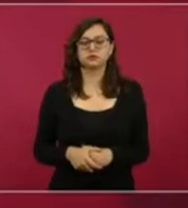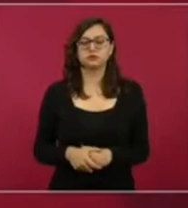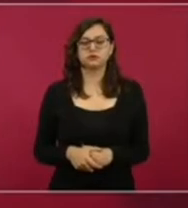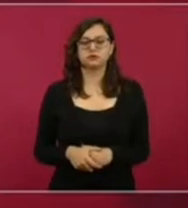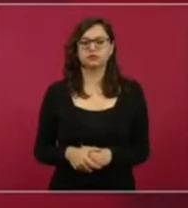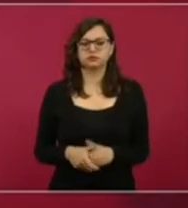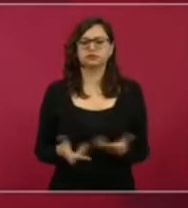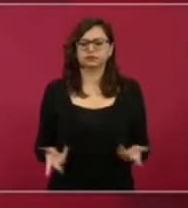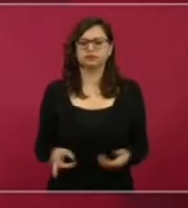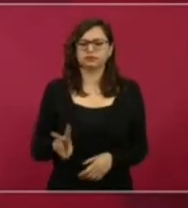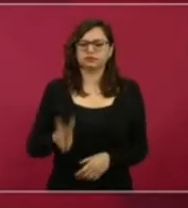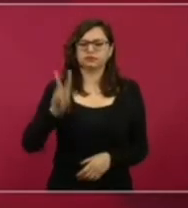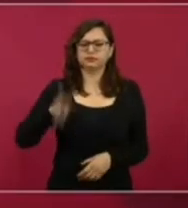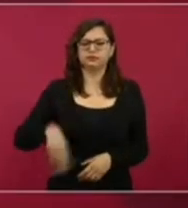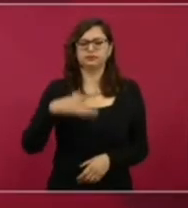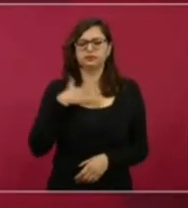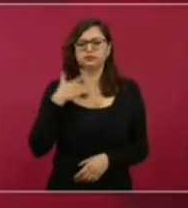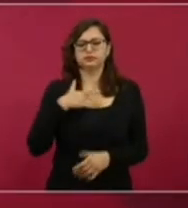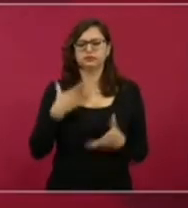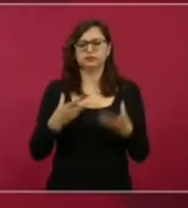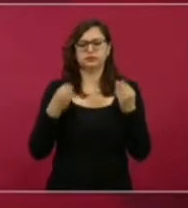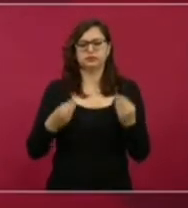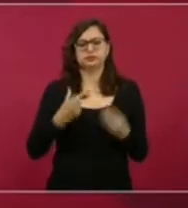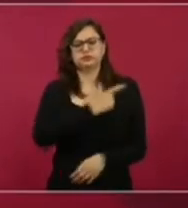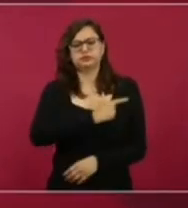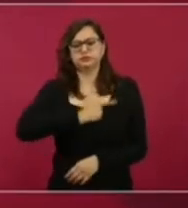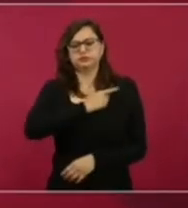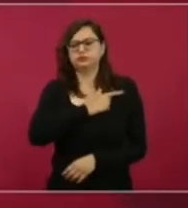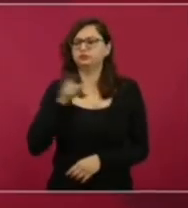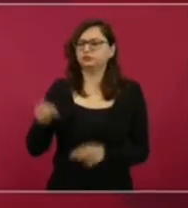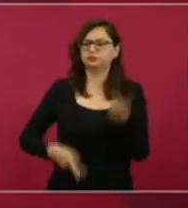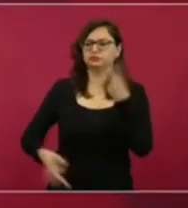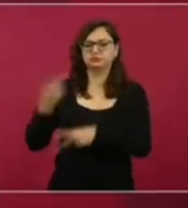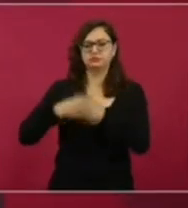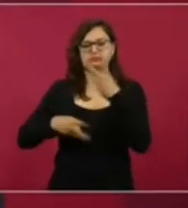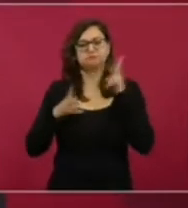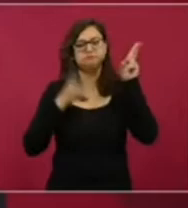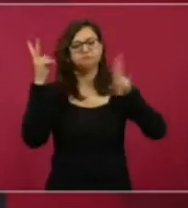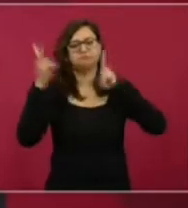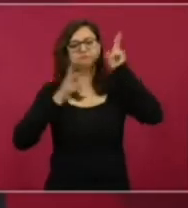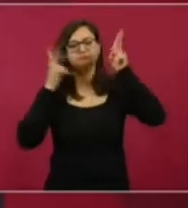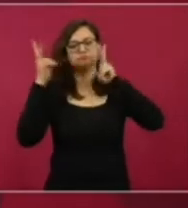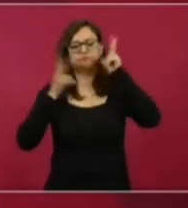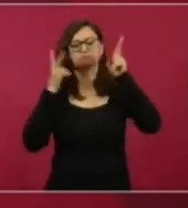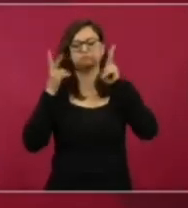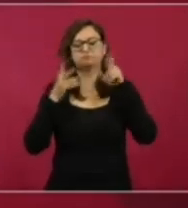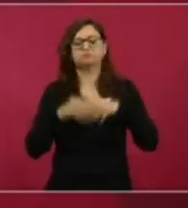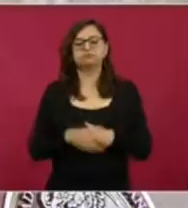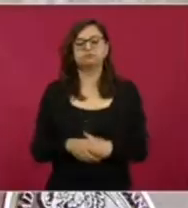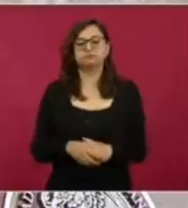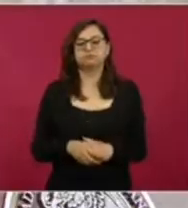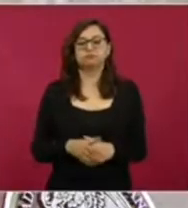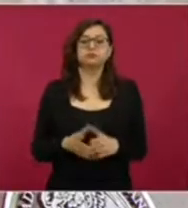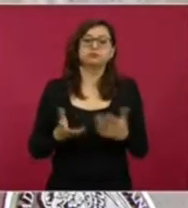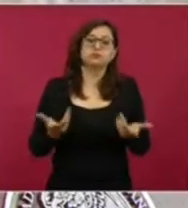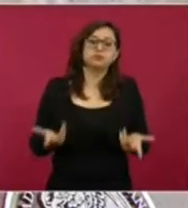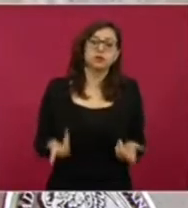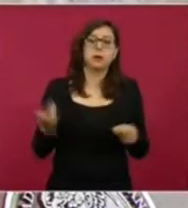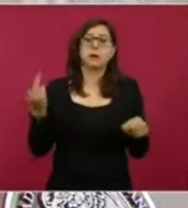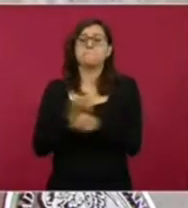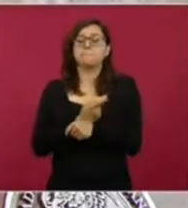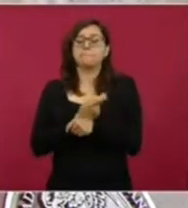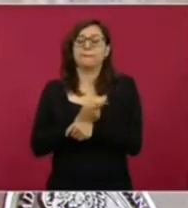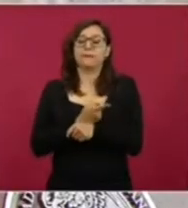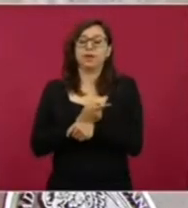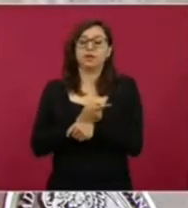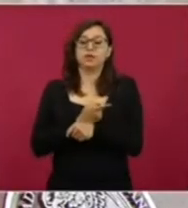Y nos da mucho gusto que nos visite, somos muy respetuosos de los